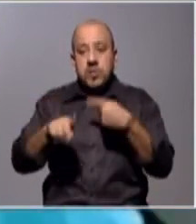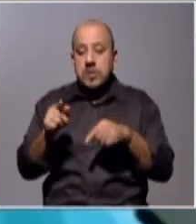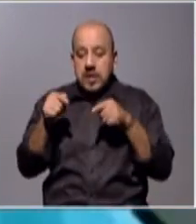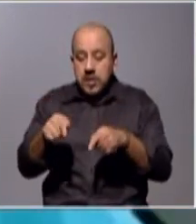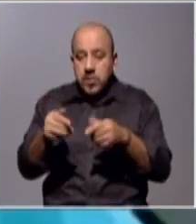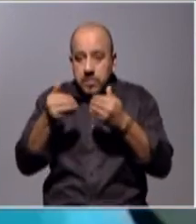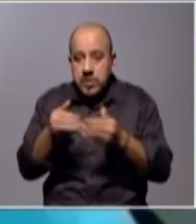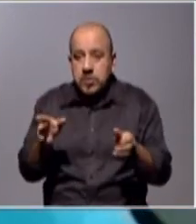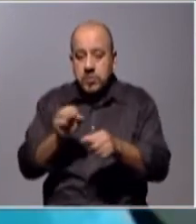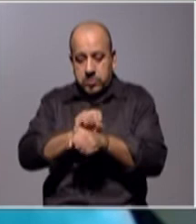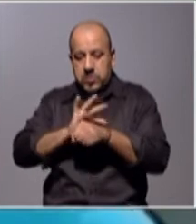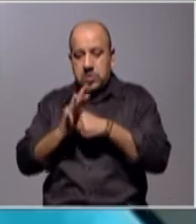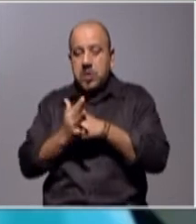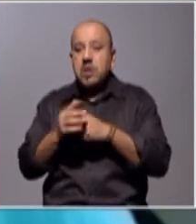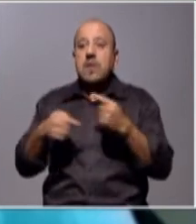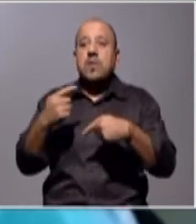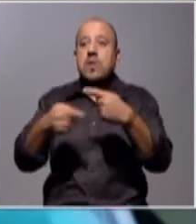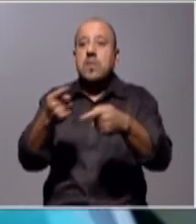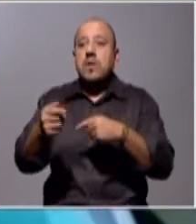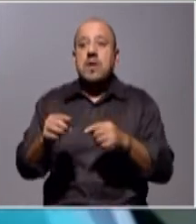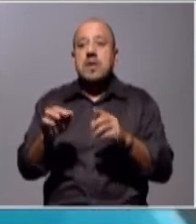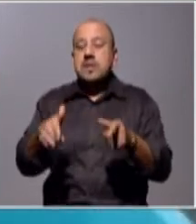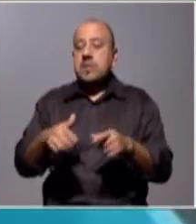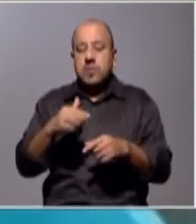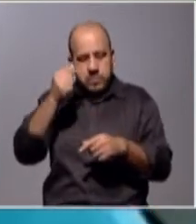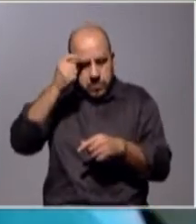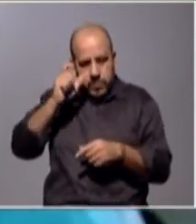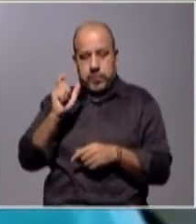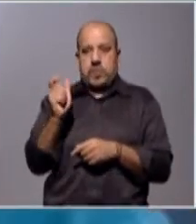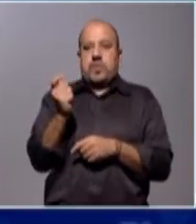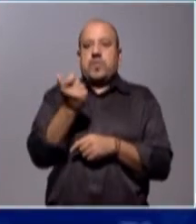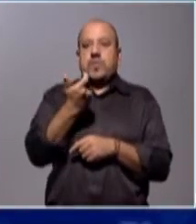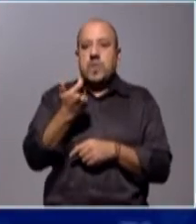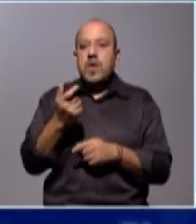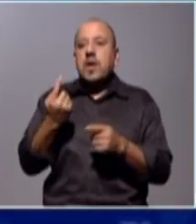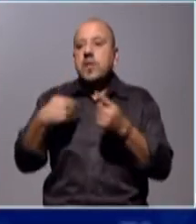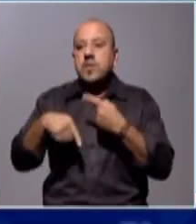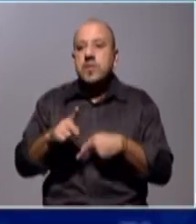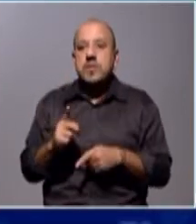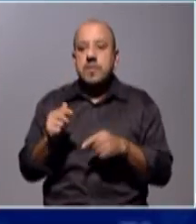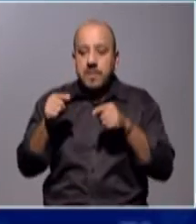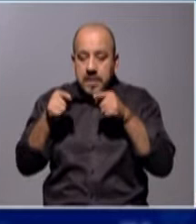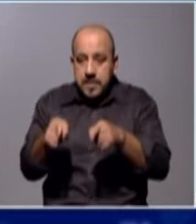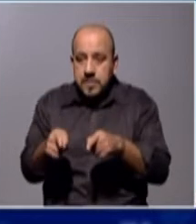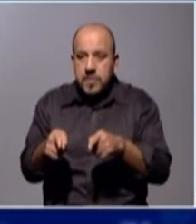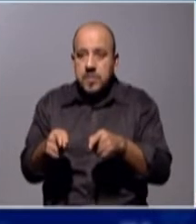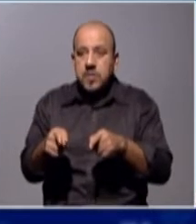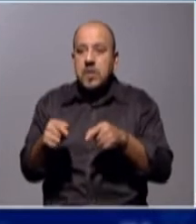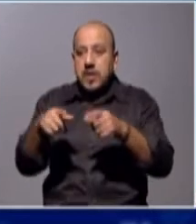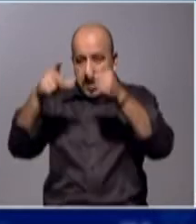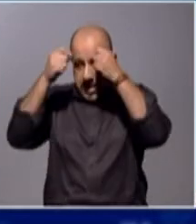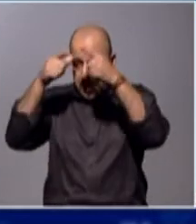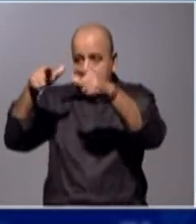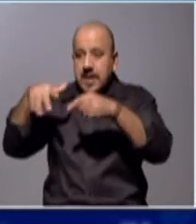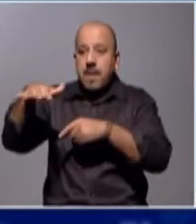van a seguir en el mundo si no cambiamos la matriz civilizatoria, y creo que justamente para eso las ruralidades